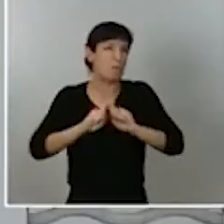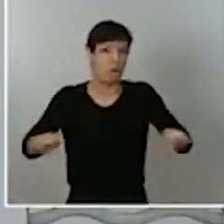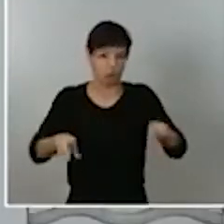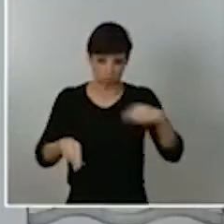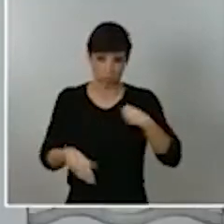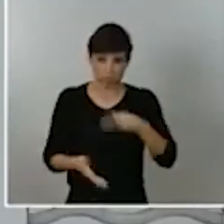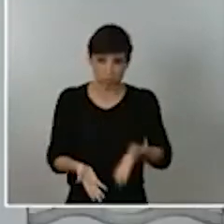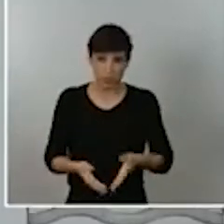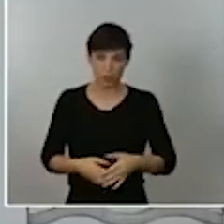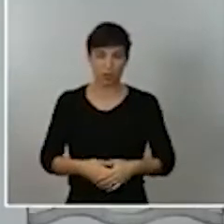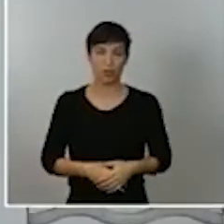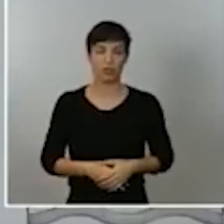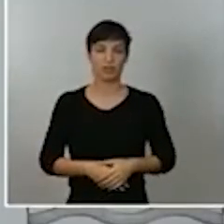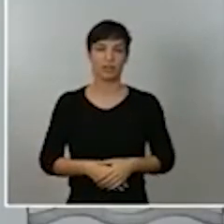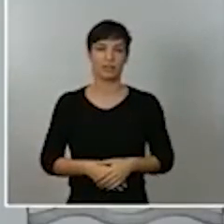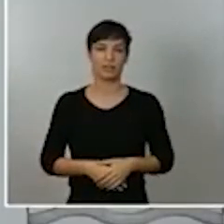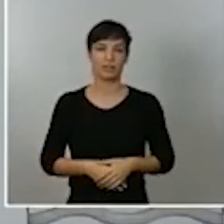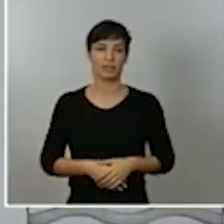pues mire